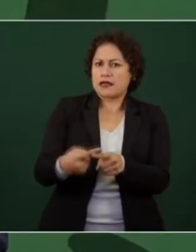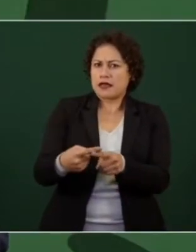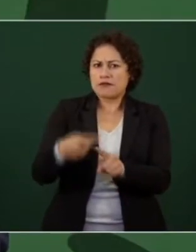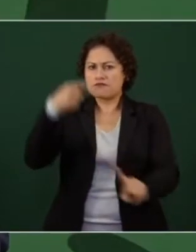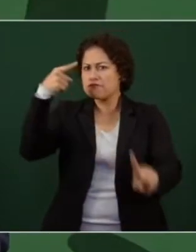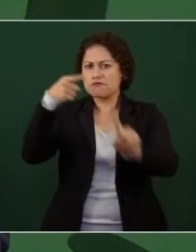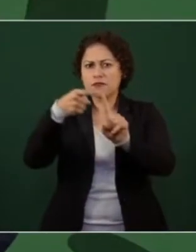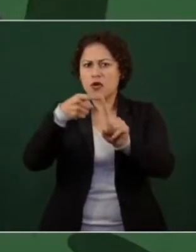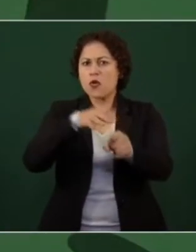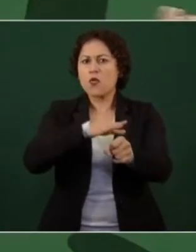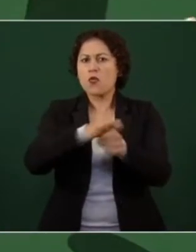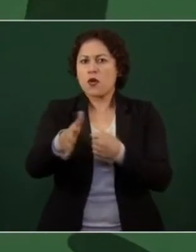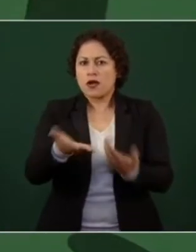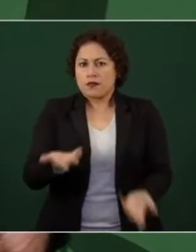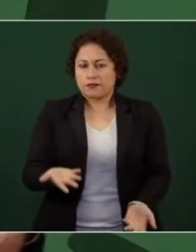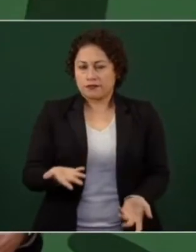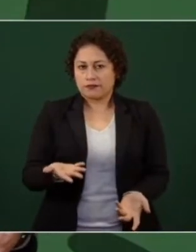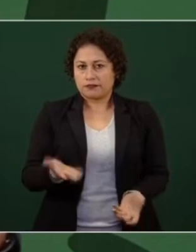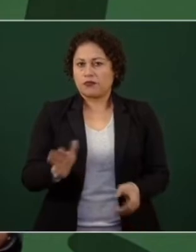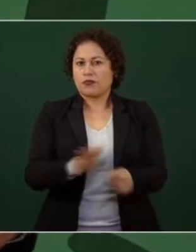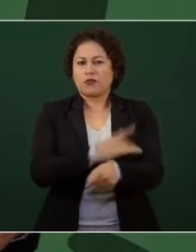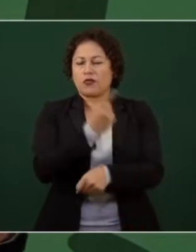porque lo hicieron